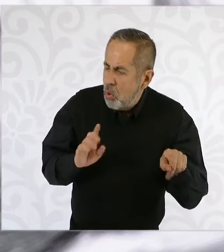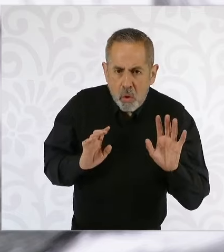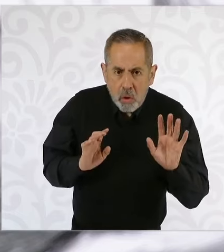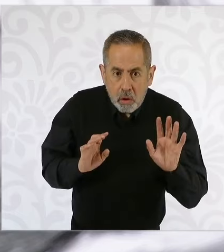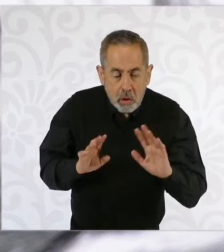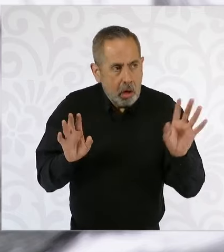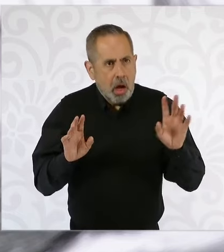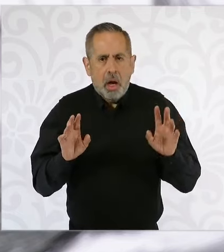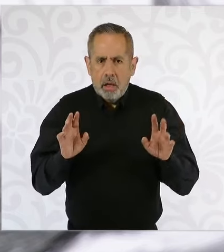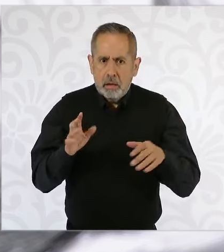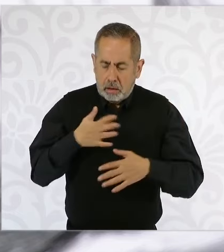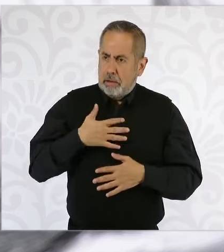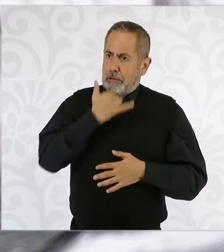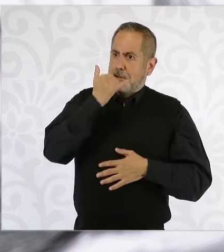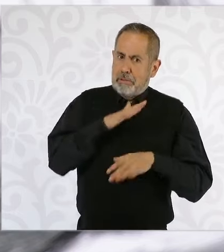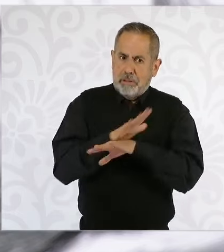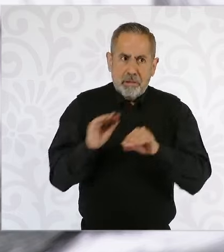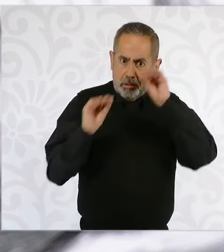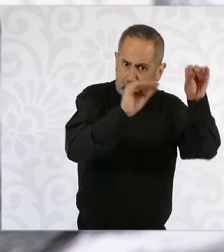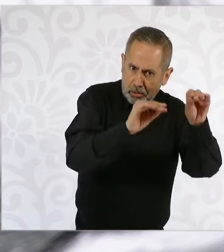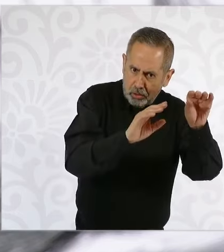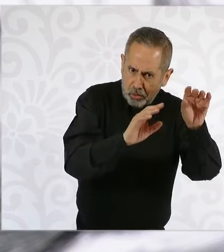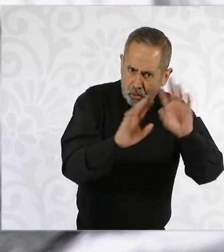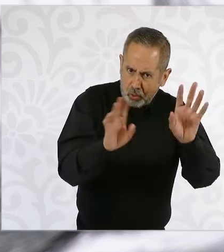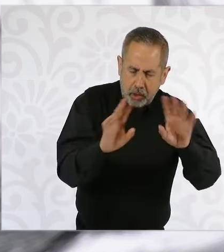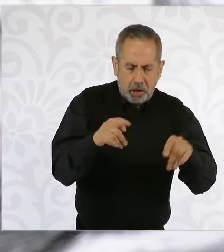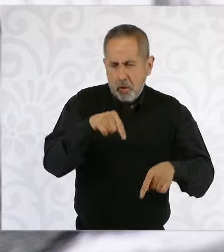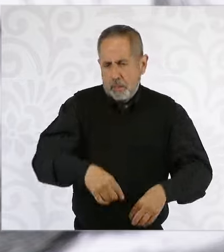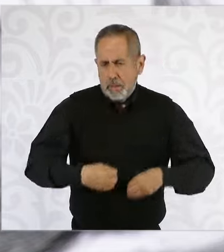Ah, dije, hay ya nueva noticia, no sabía.